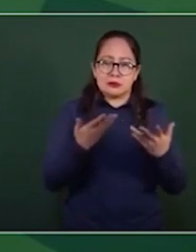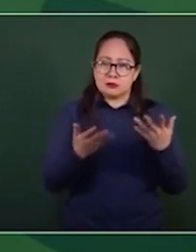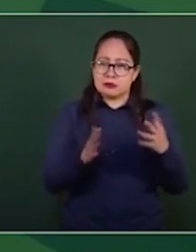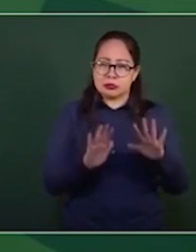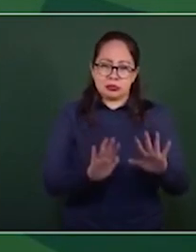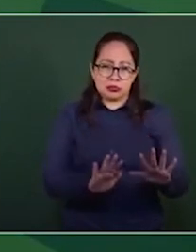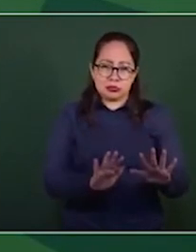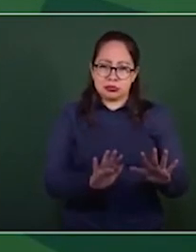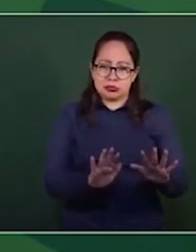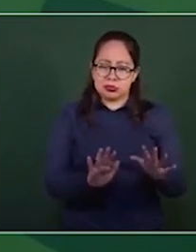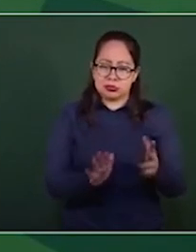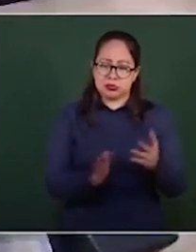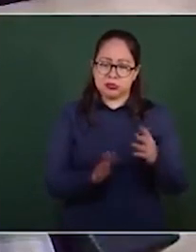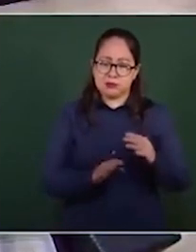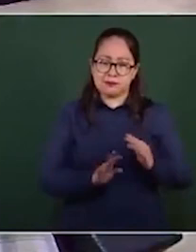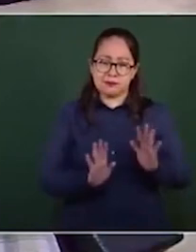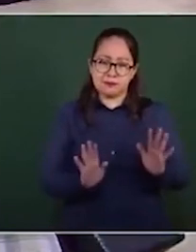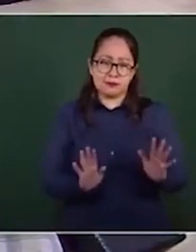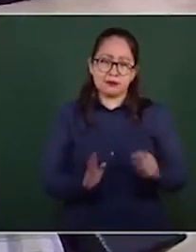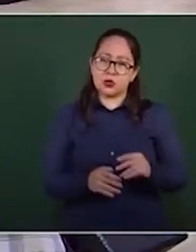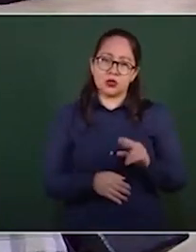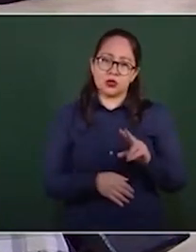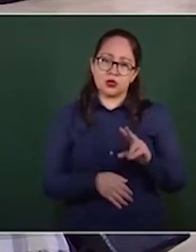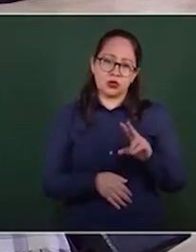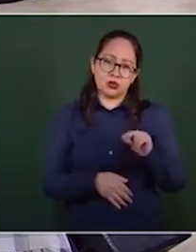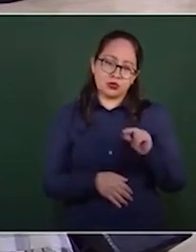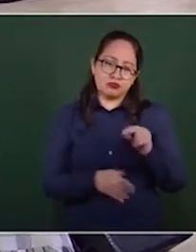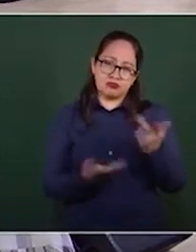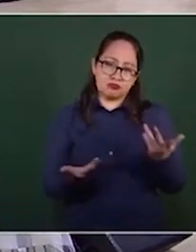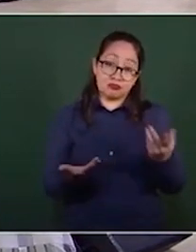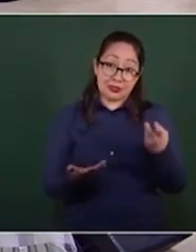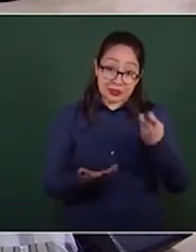no es Andrés Manuel,